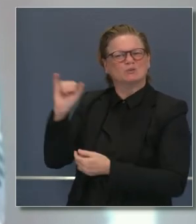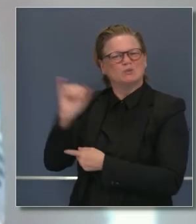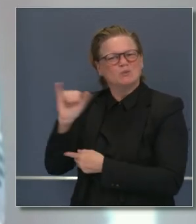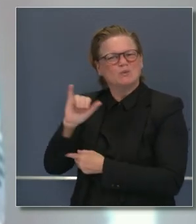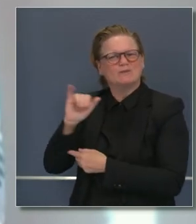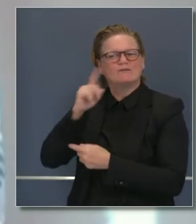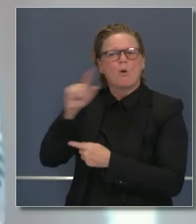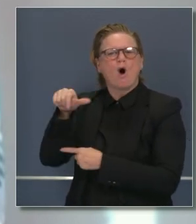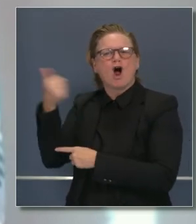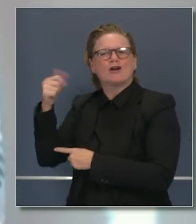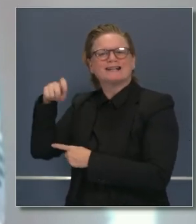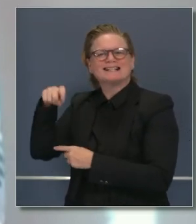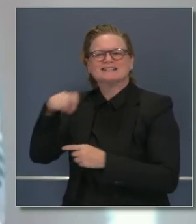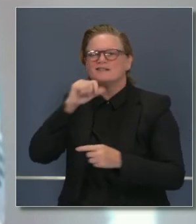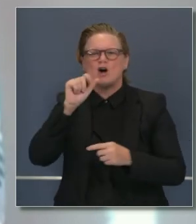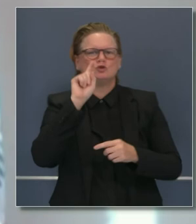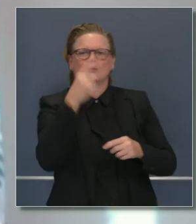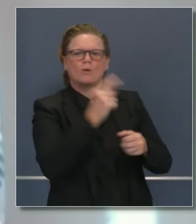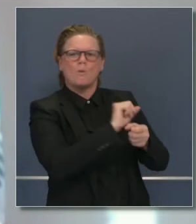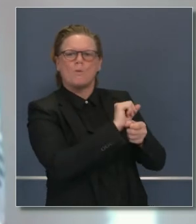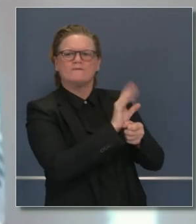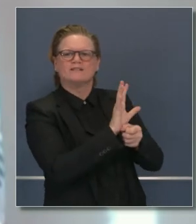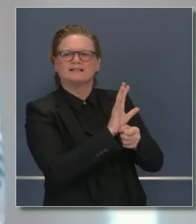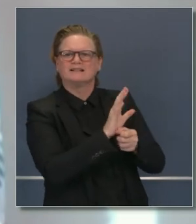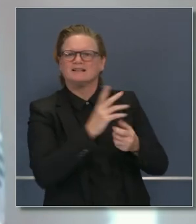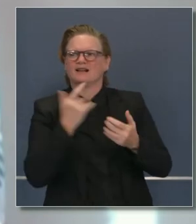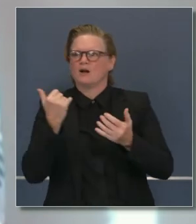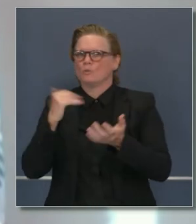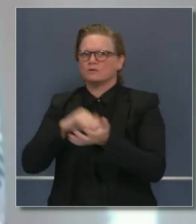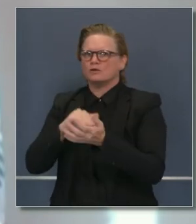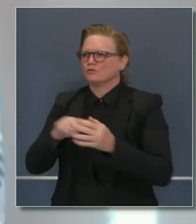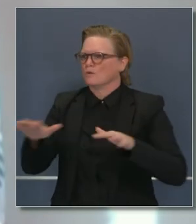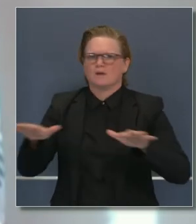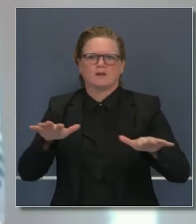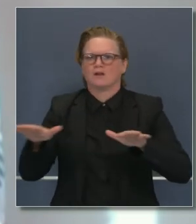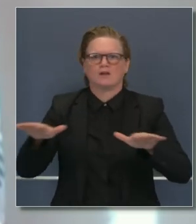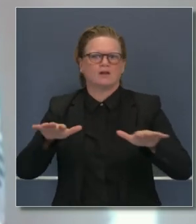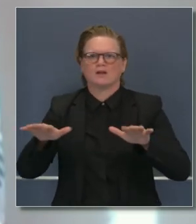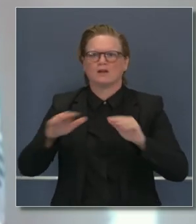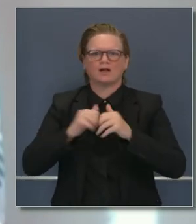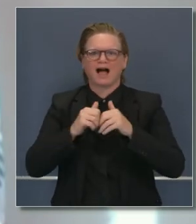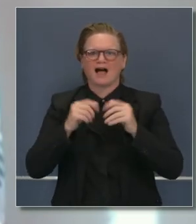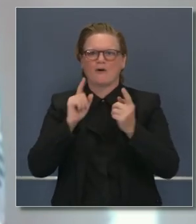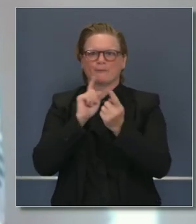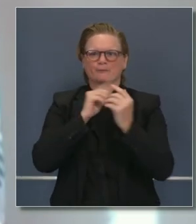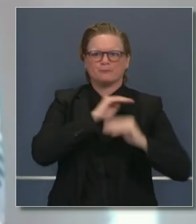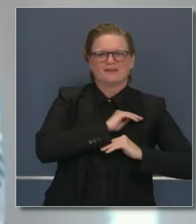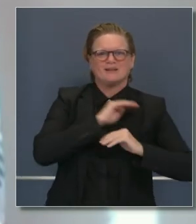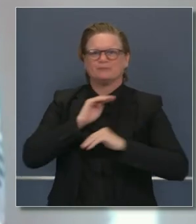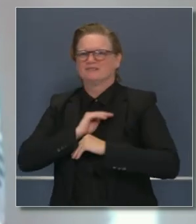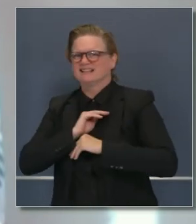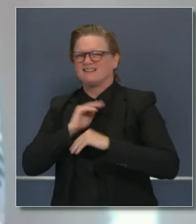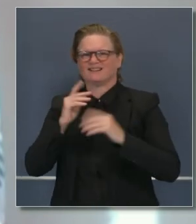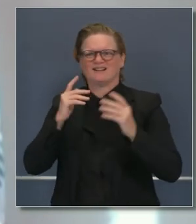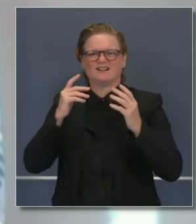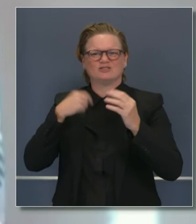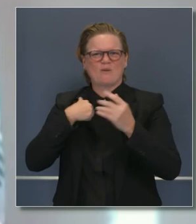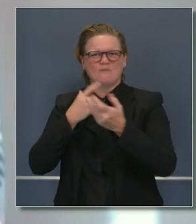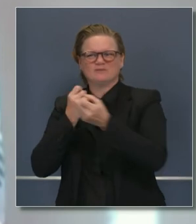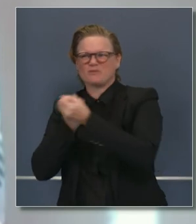haciendo estos anuncios importantes, anunciando pautas adicionales para los hospitales, para que sepan cómo actuar,